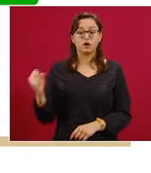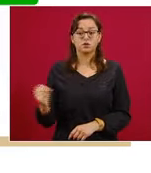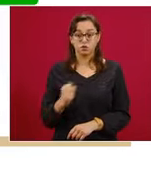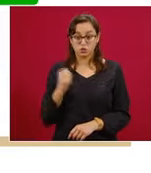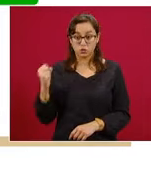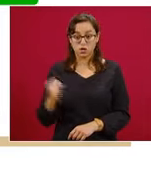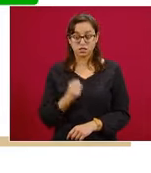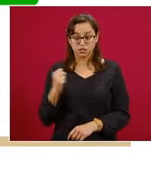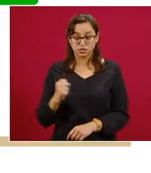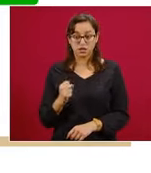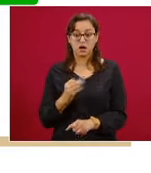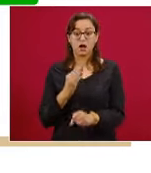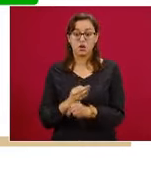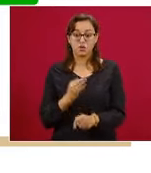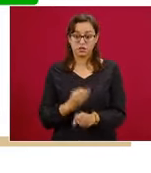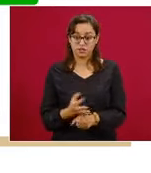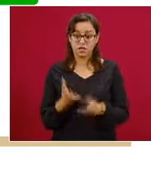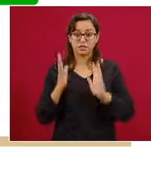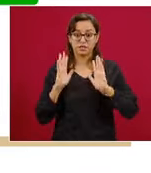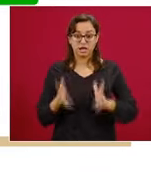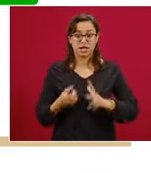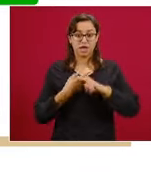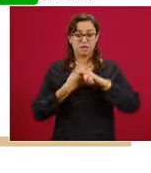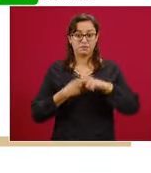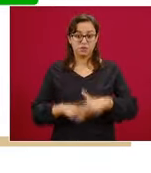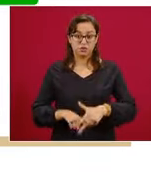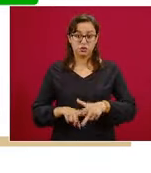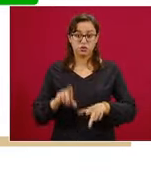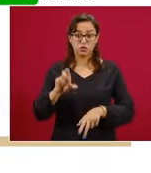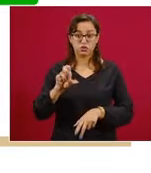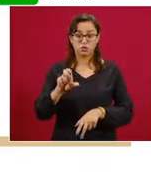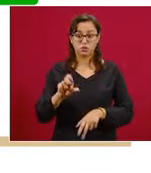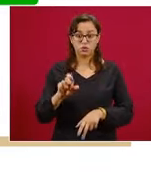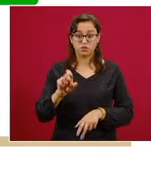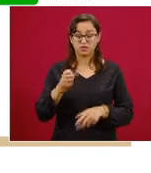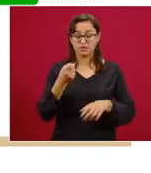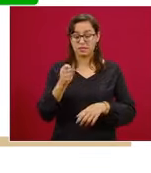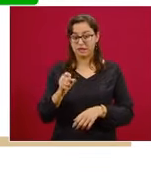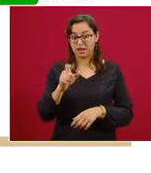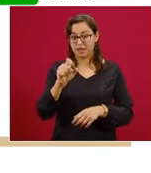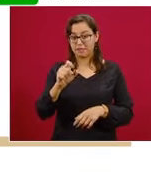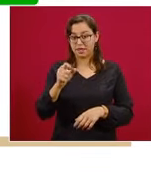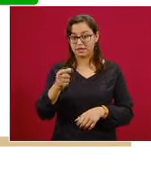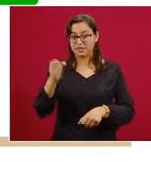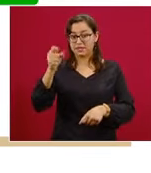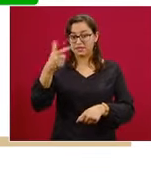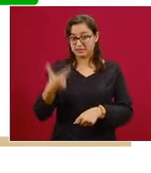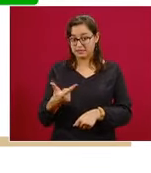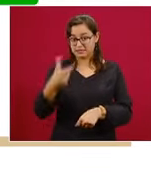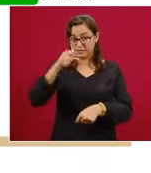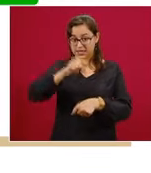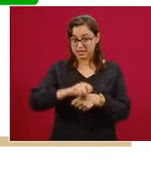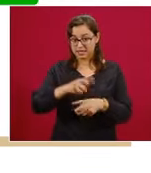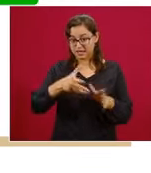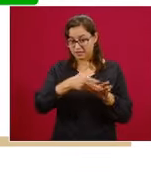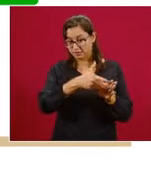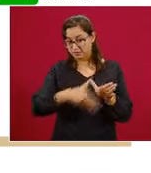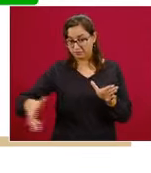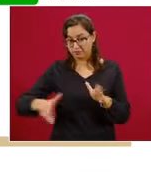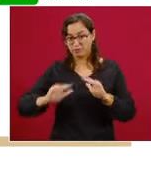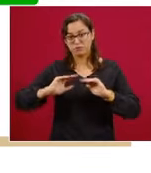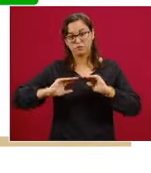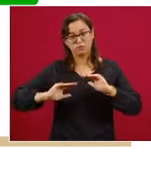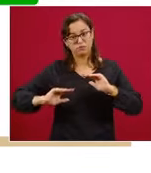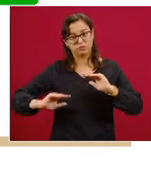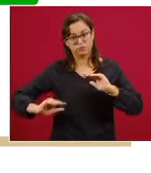también, en este caso desde la semana 27, es decir, la segunda semana de julio, empezaron a disminuir progresivamente.